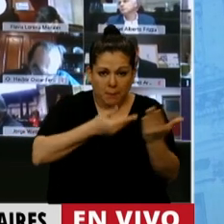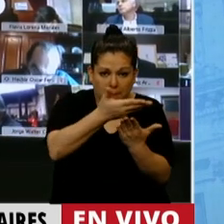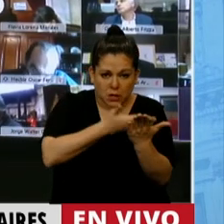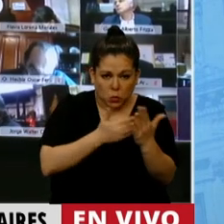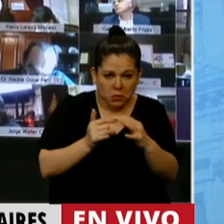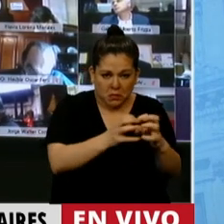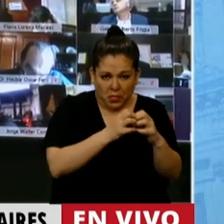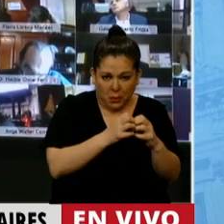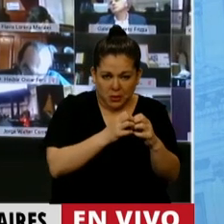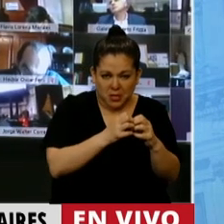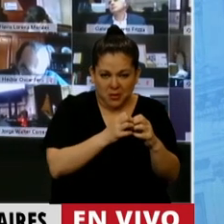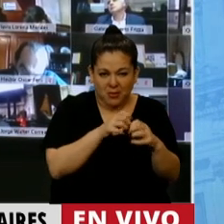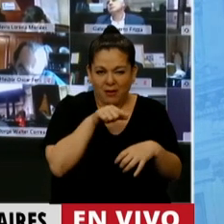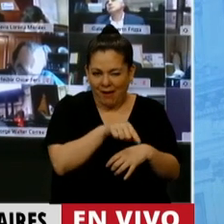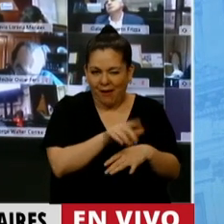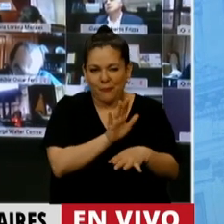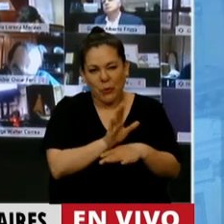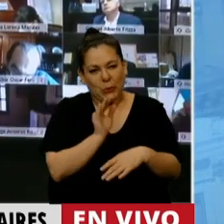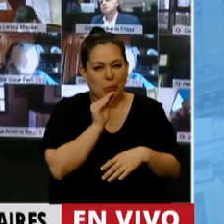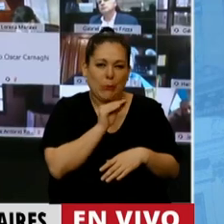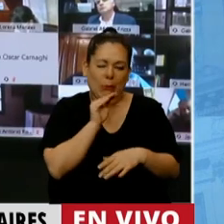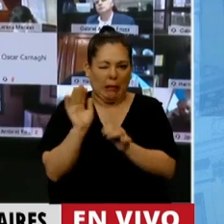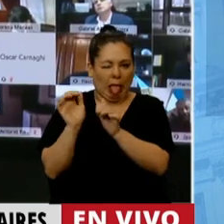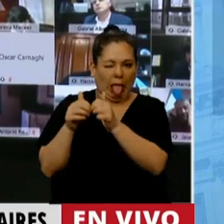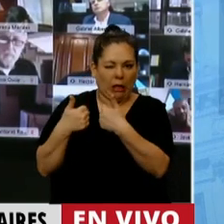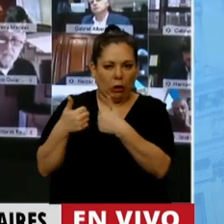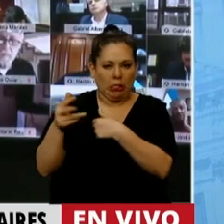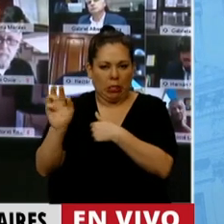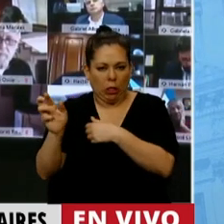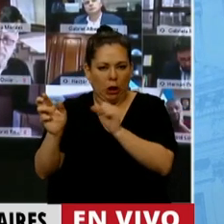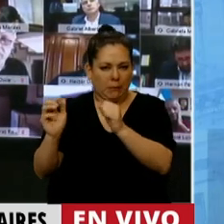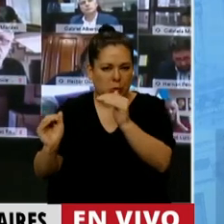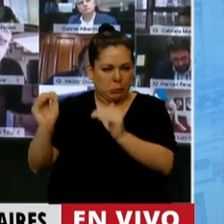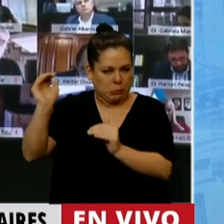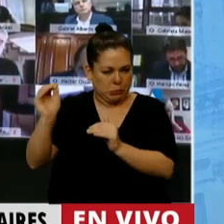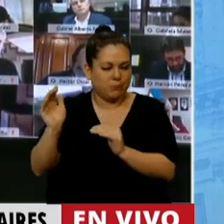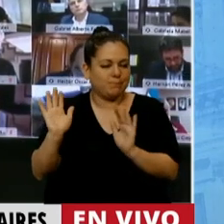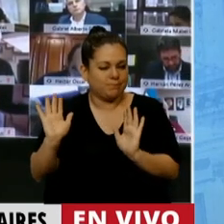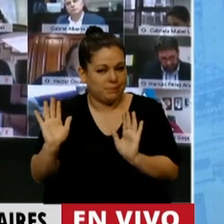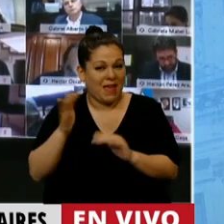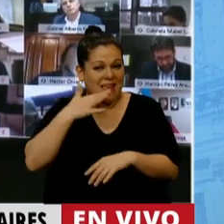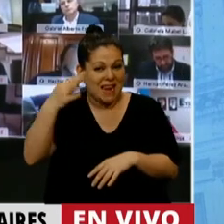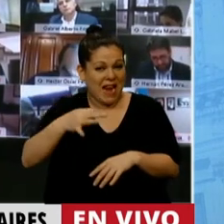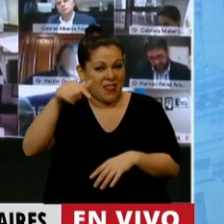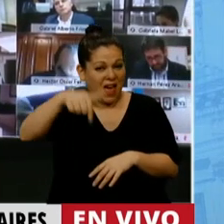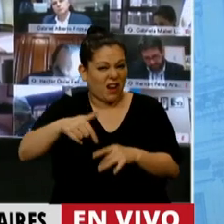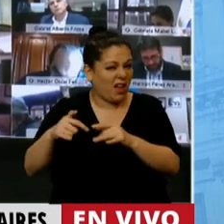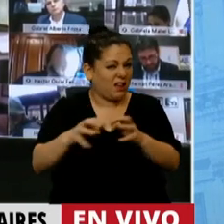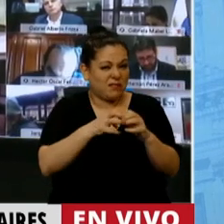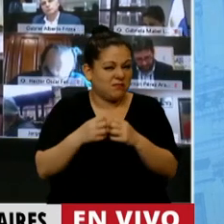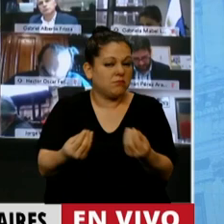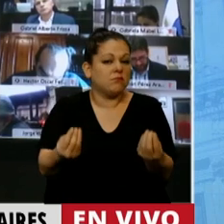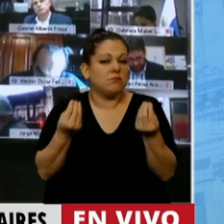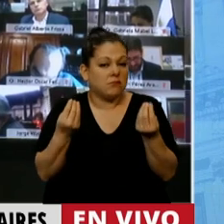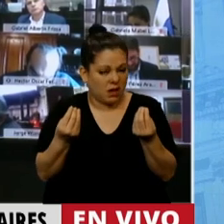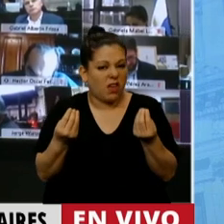acto de distorsión, porque lo que acá se está discutiendo en realidad es para esconder la